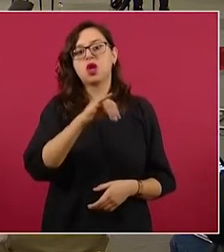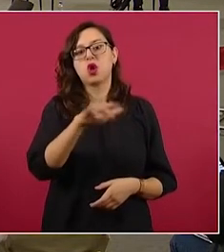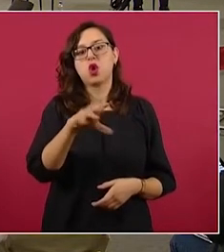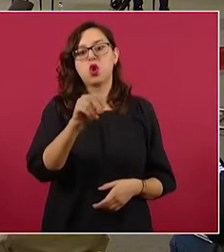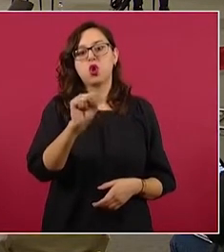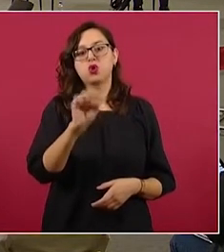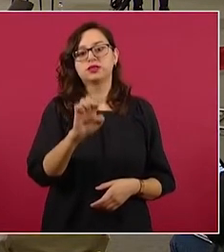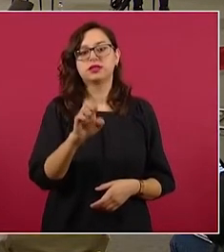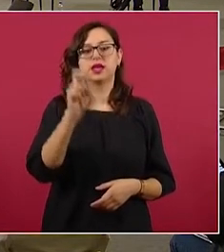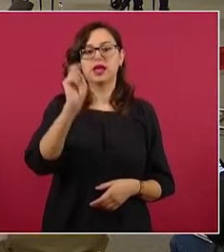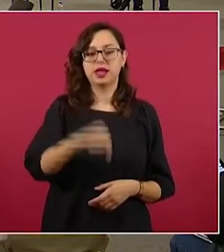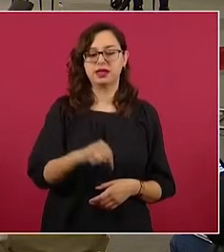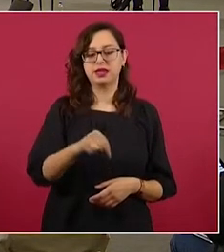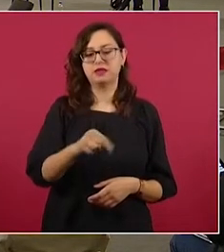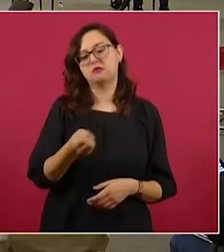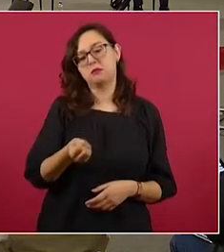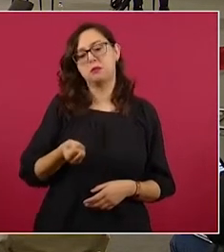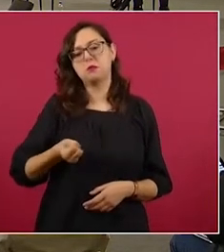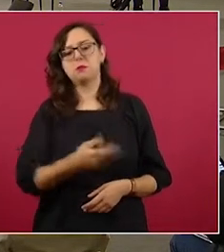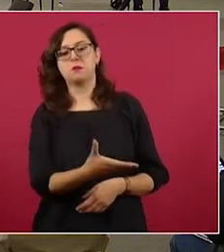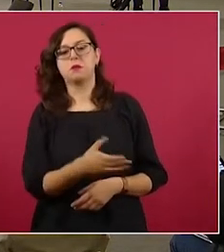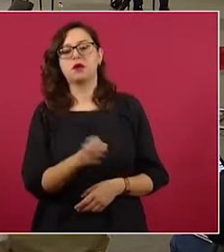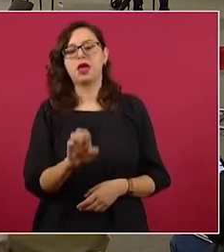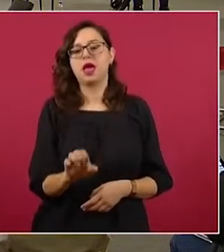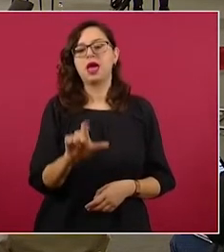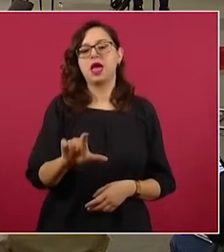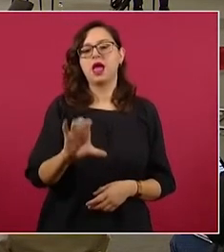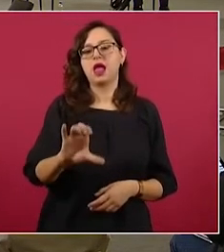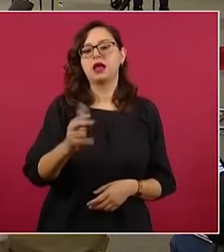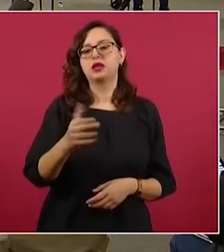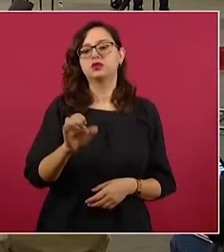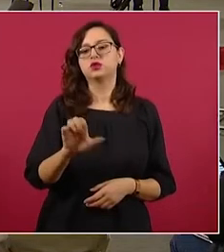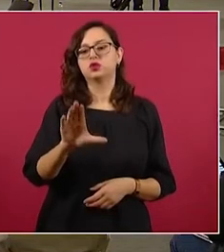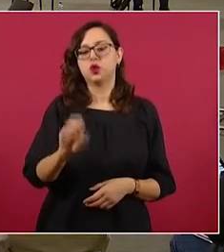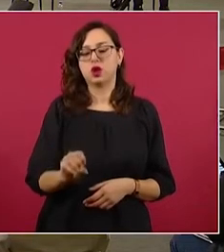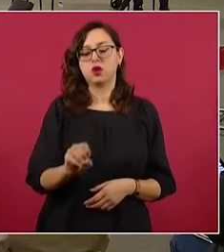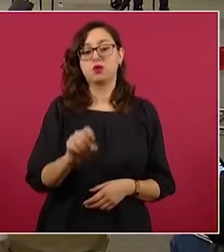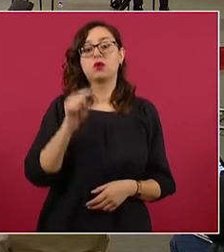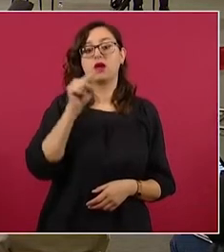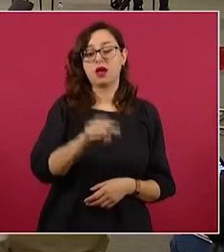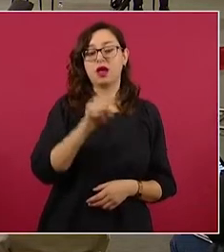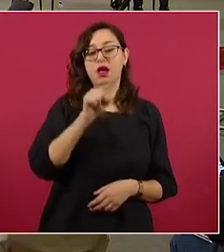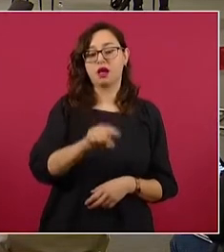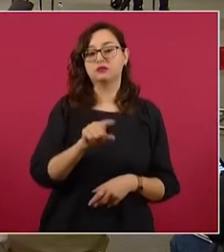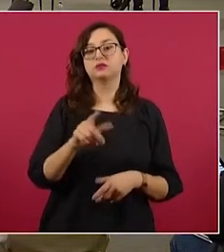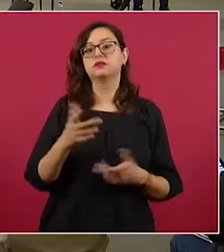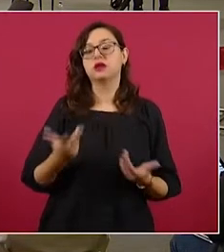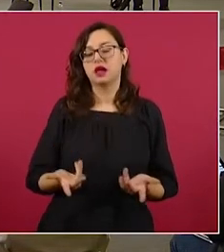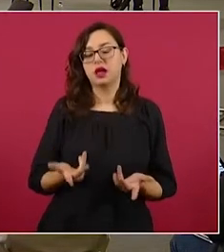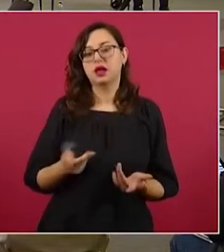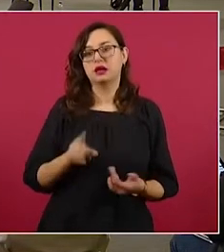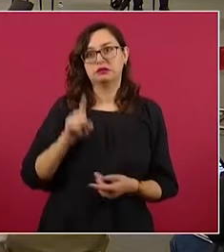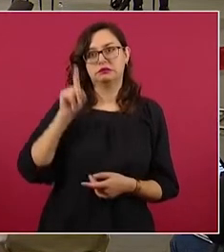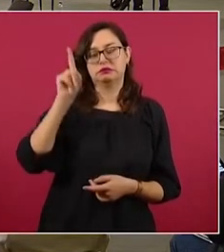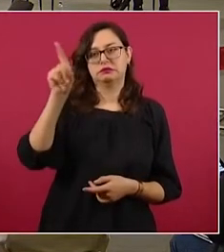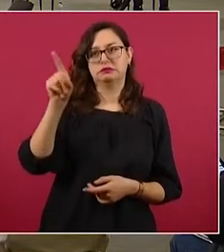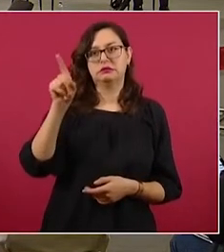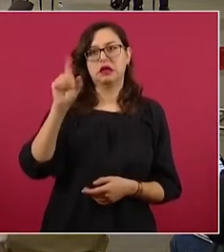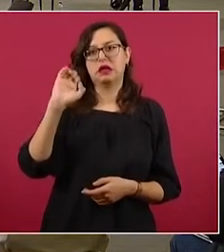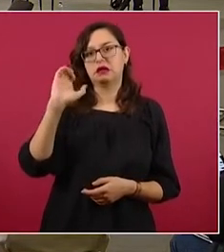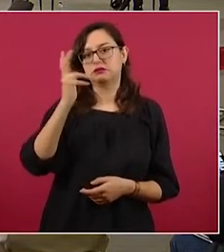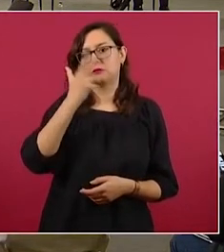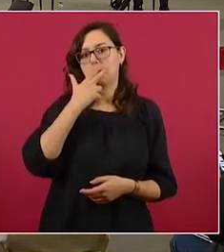presunto autor material del homicidio de dos párrocos y un guía de turistas en Urique, en el estado de